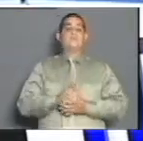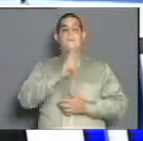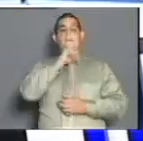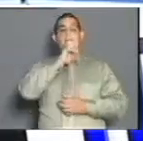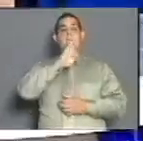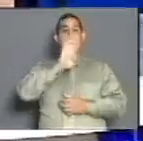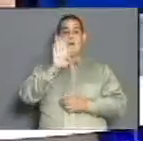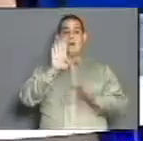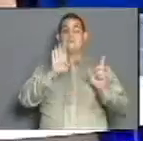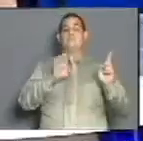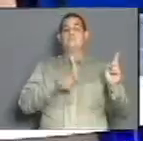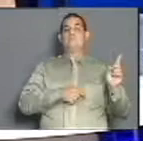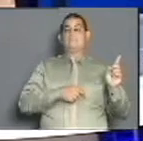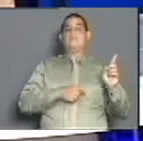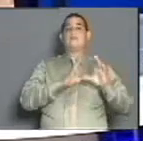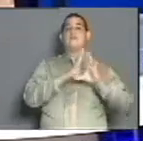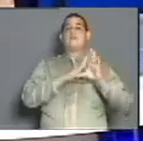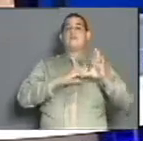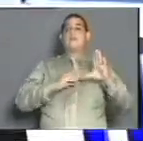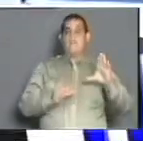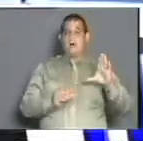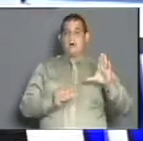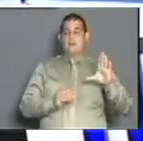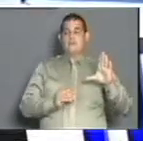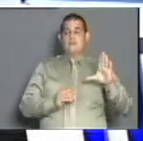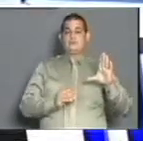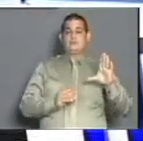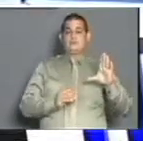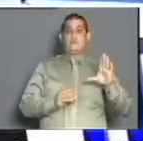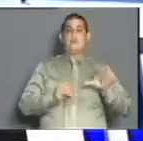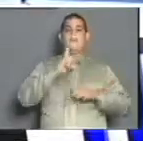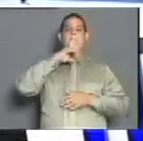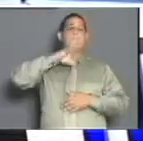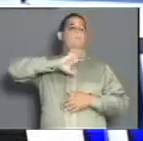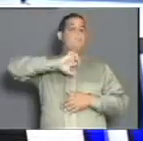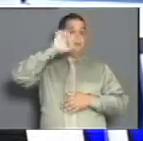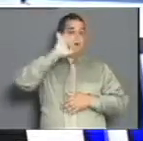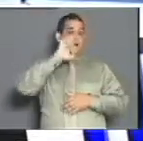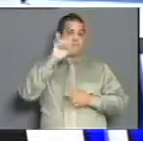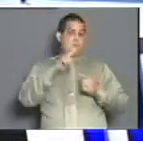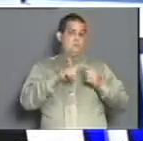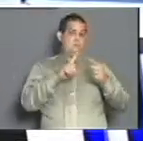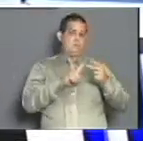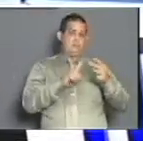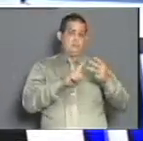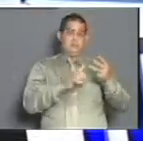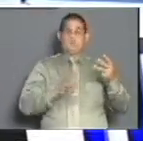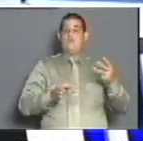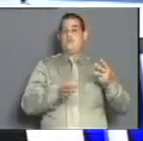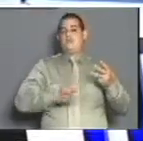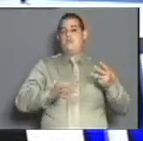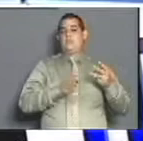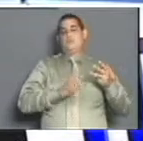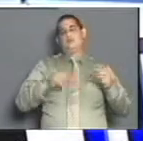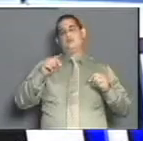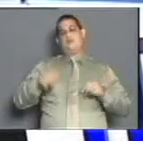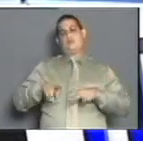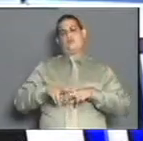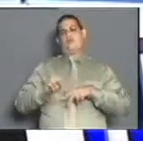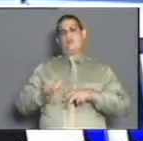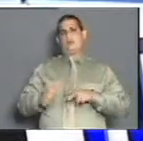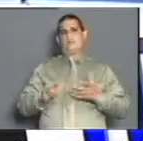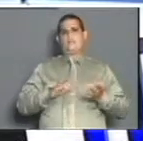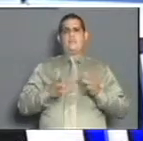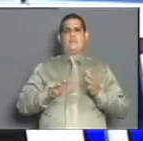de Vanes, hablo también de Jibara, hablo también de Baguanos, que ha tenido alza. En el caso del municipio de Olguín, por la cantidad de